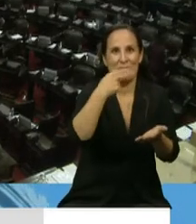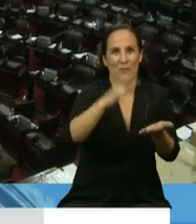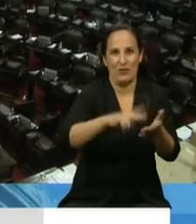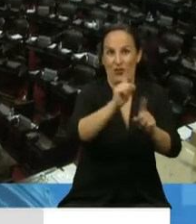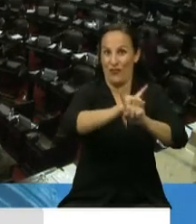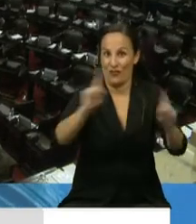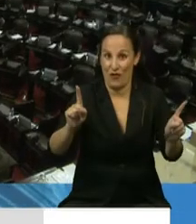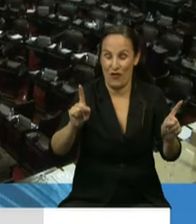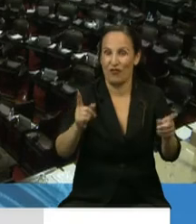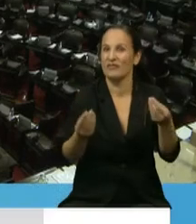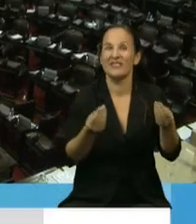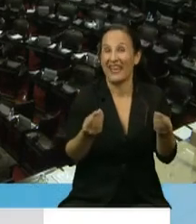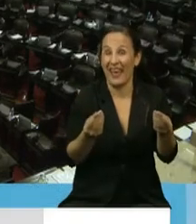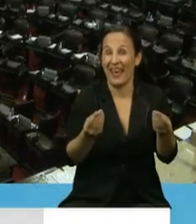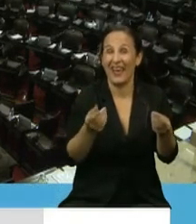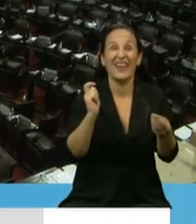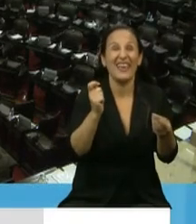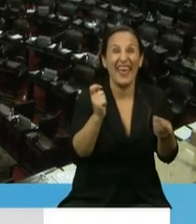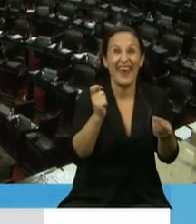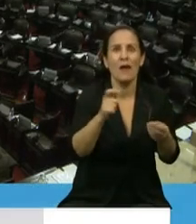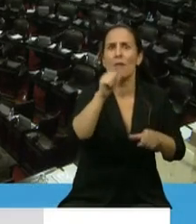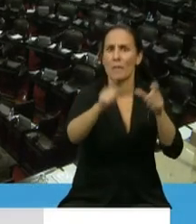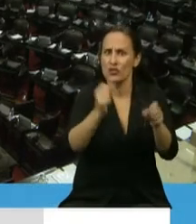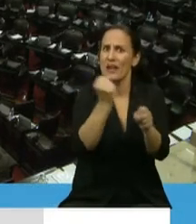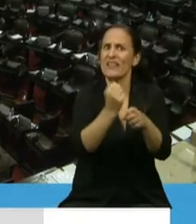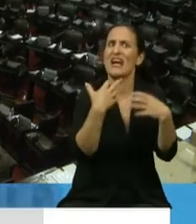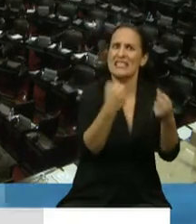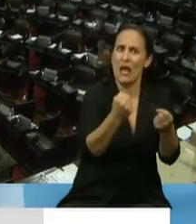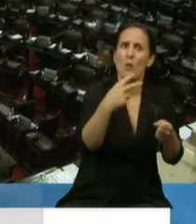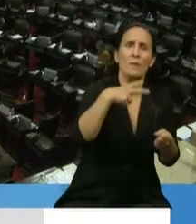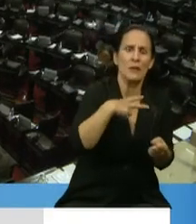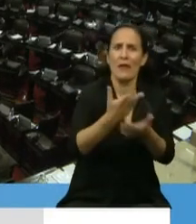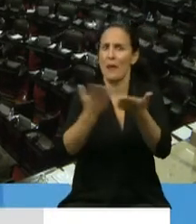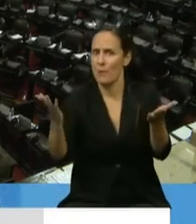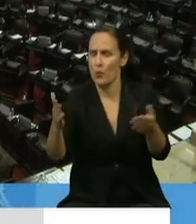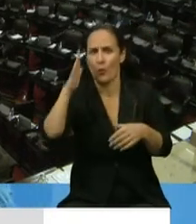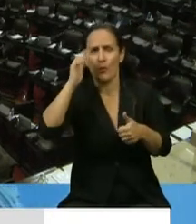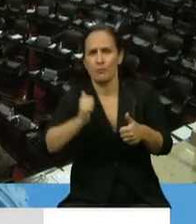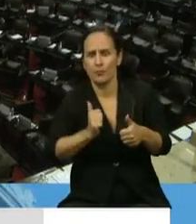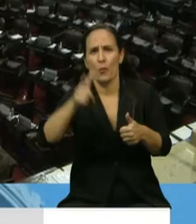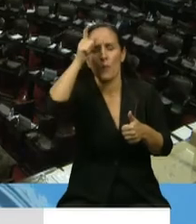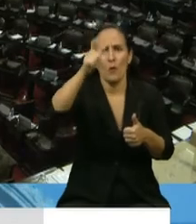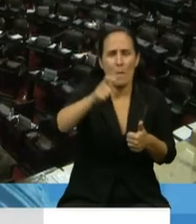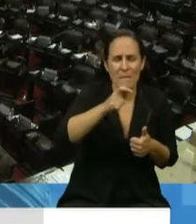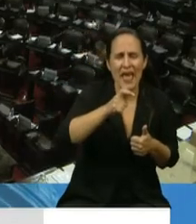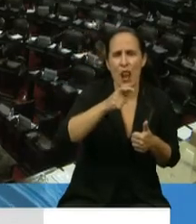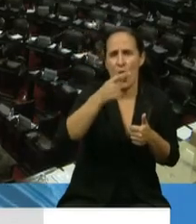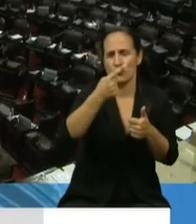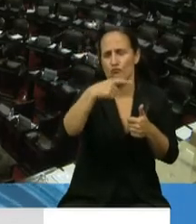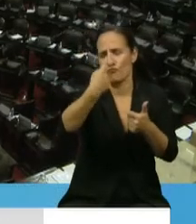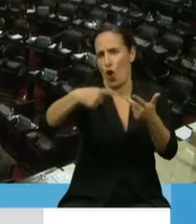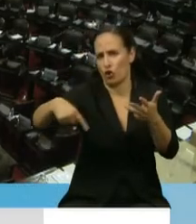pandemia. Estamos hablando de los trabajadores de la salud privada y pública, las fuerzas de seguridad, los bomberos, entre otros sectores.